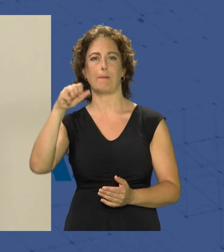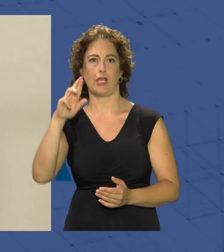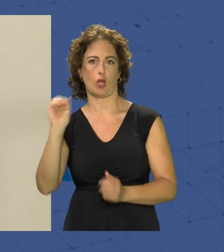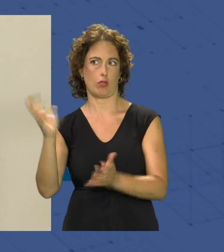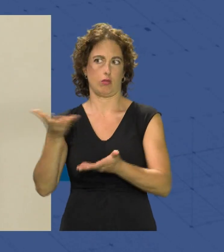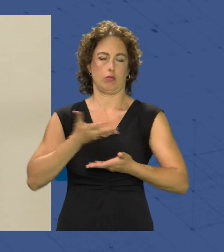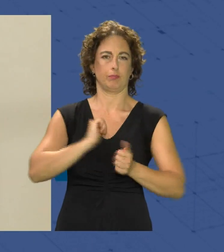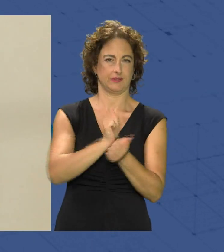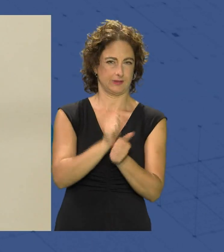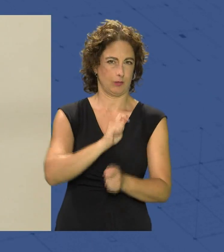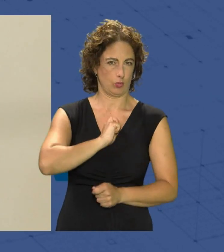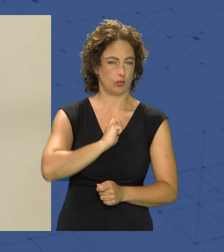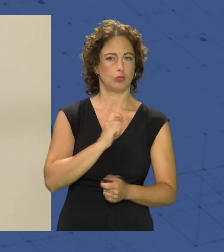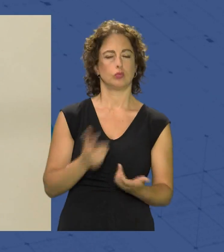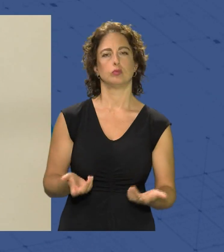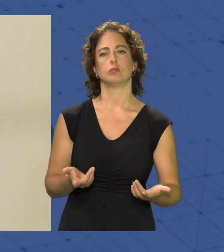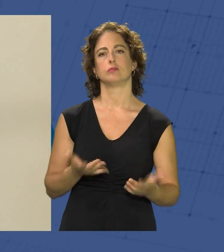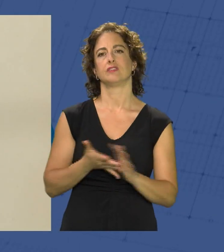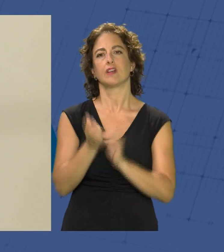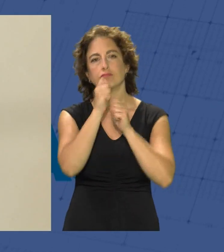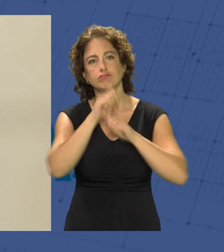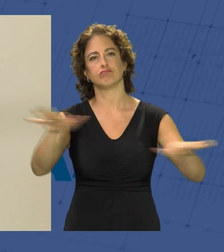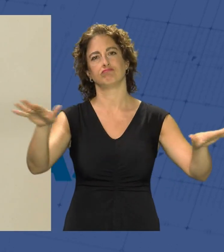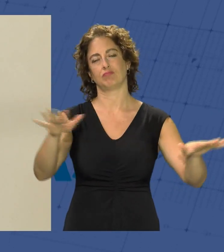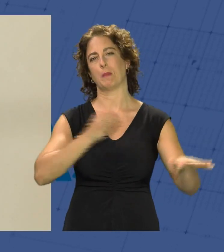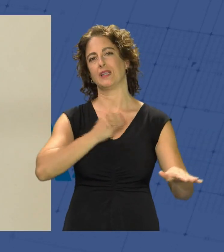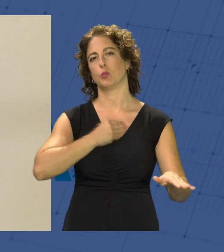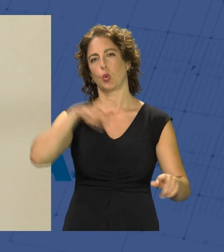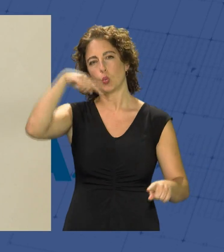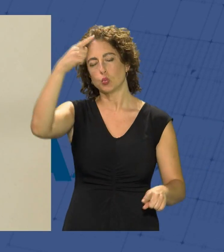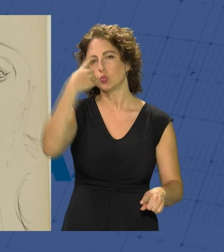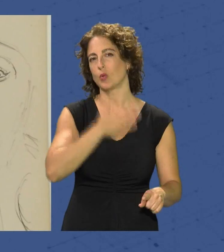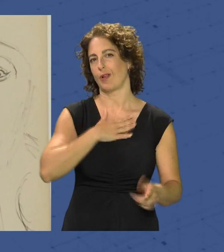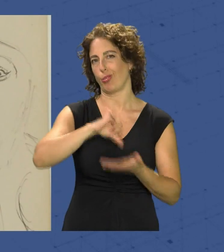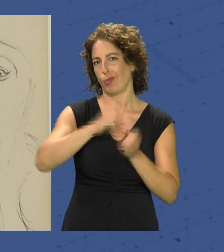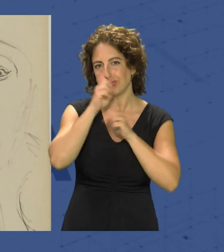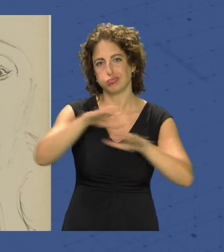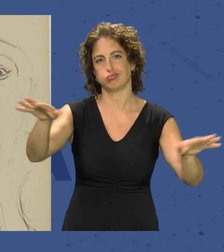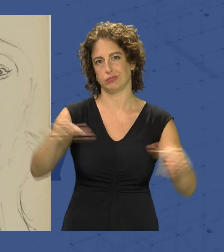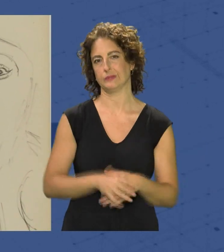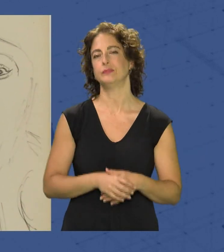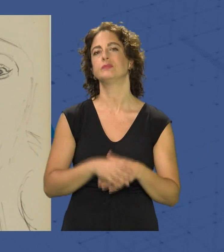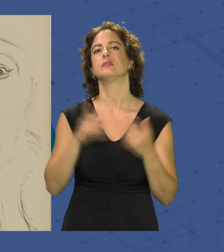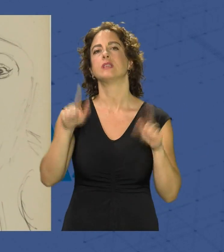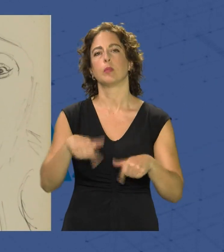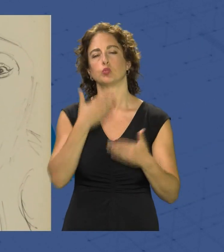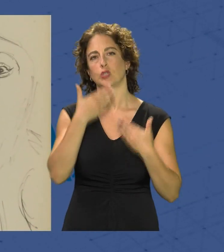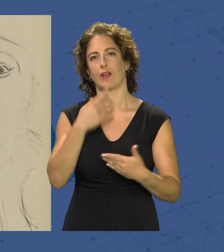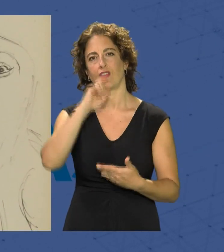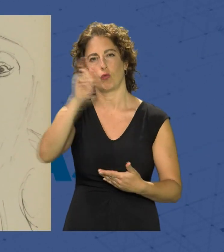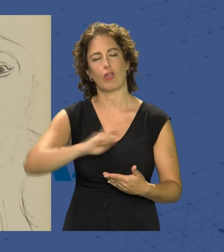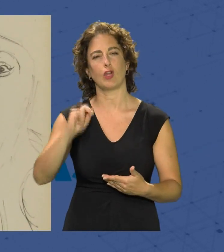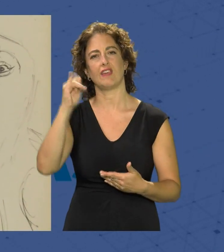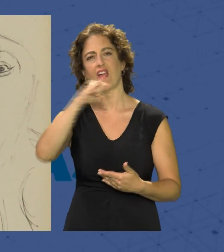lugar a duda contribuye a darle difusión al patrimonio cultural de nuestra ciudad también por supuesto a la Fundación Ibañez